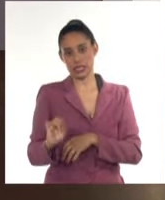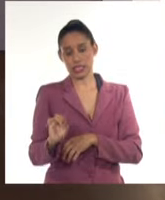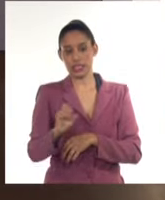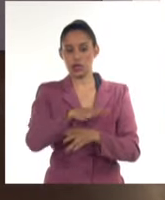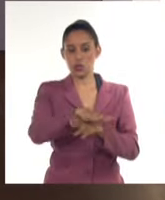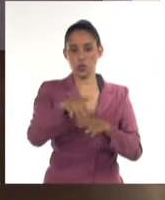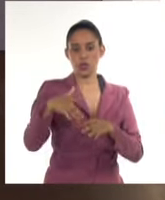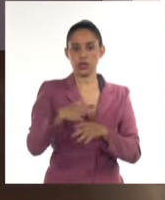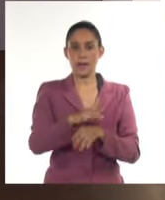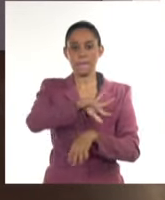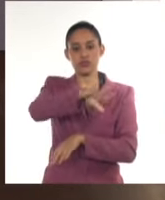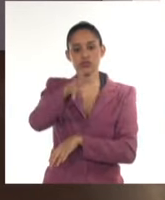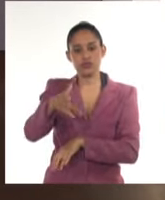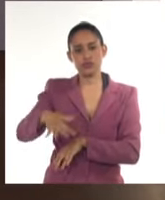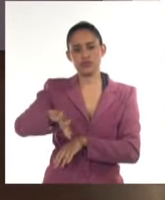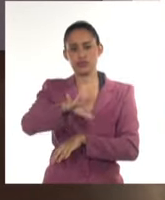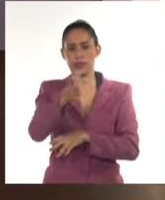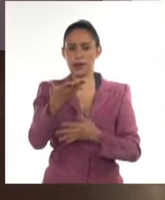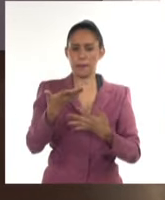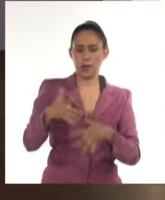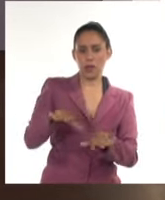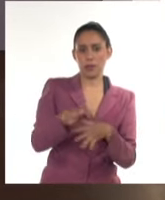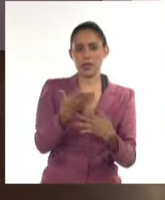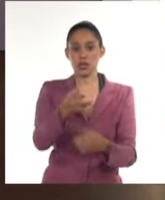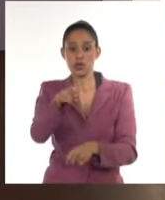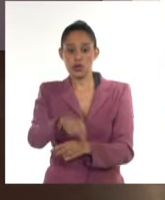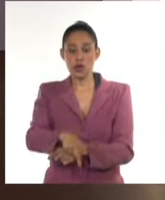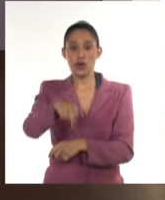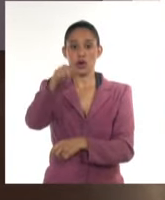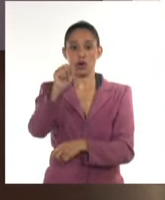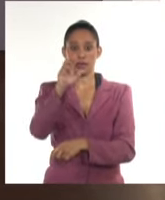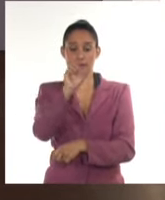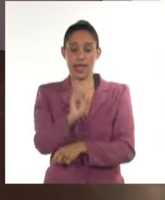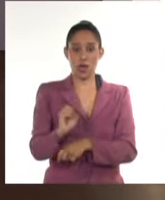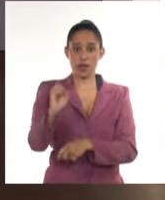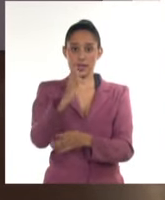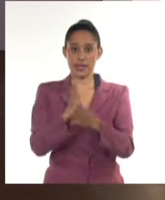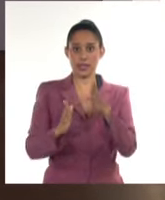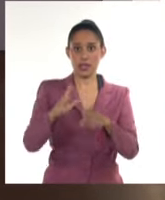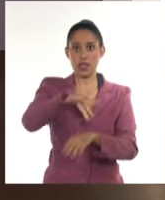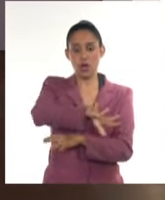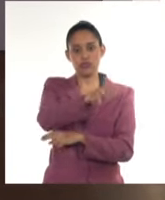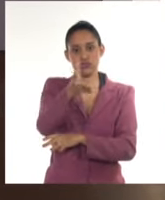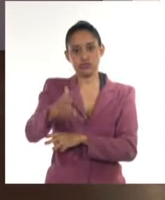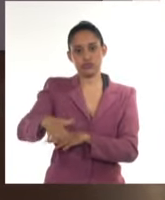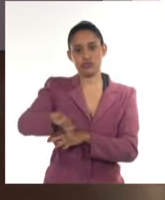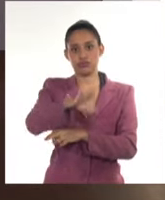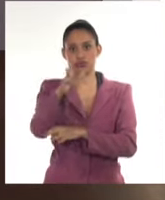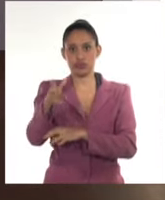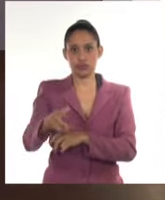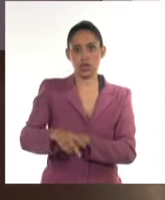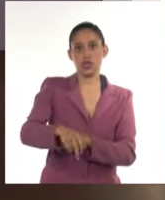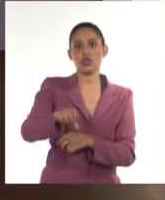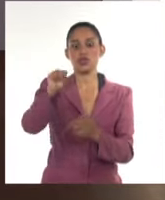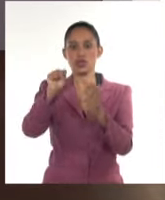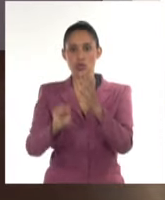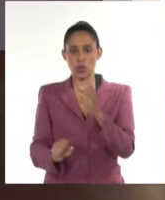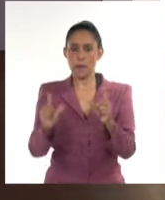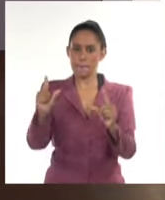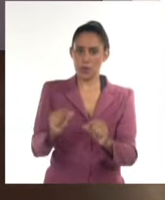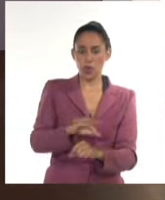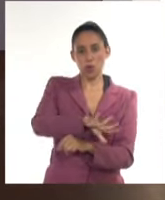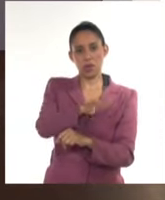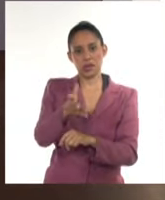Marejadas ligeras en la zona norte del oriente del país. Oleaje en toda la costa sur y poco oleaje en la costa norte del